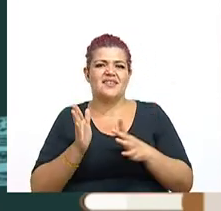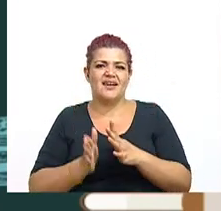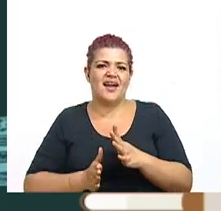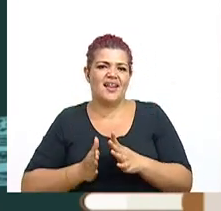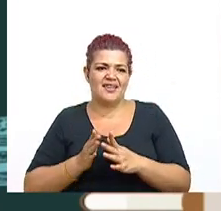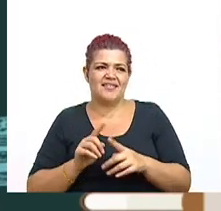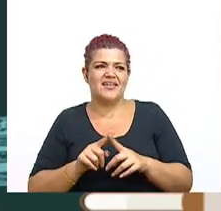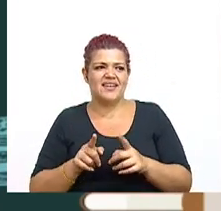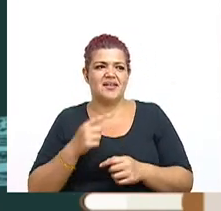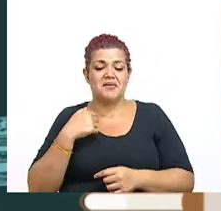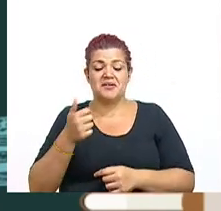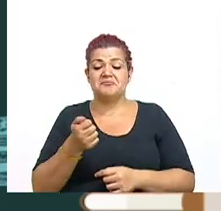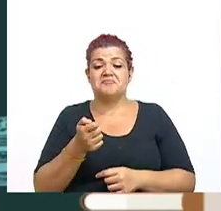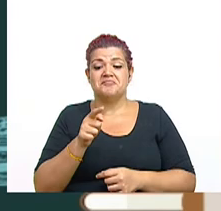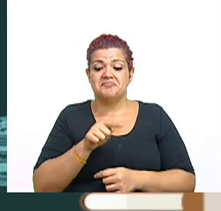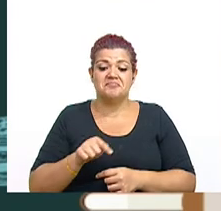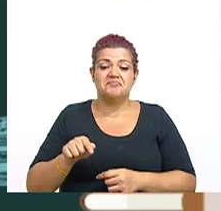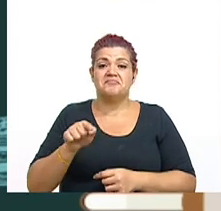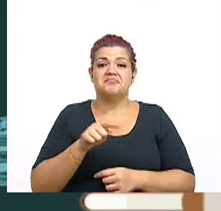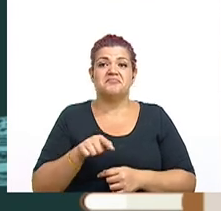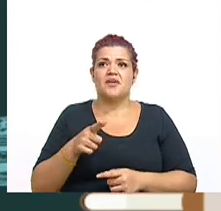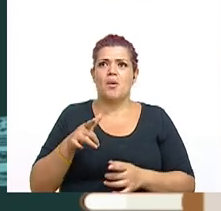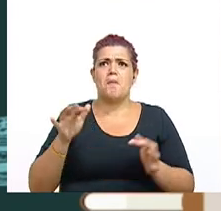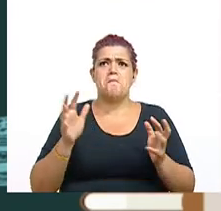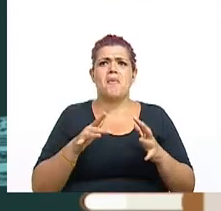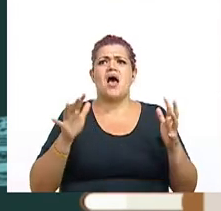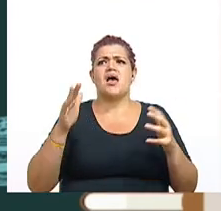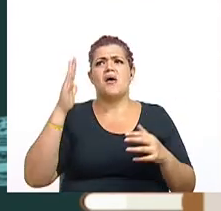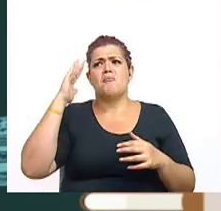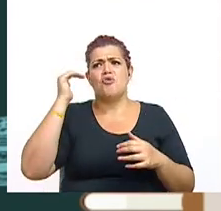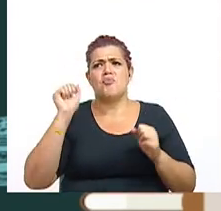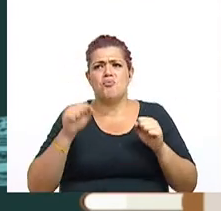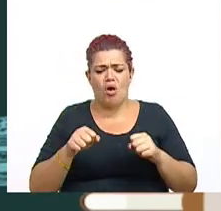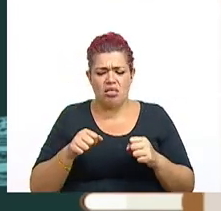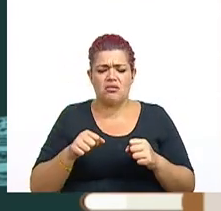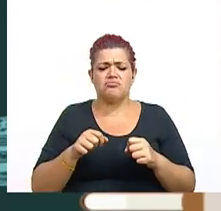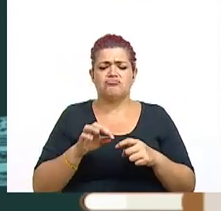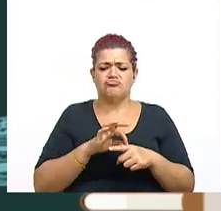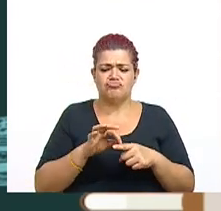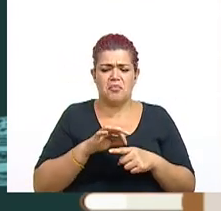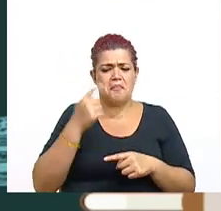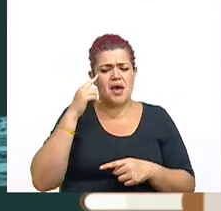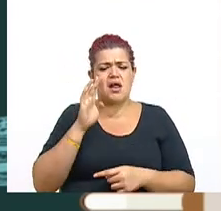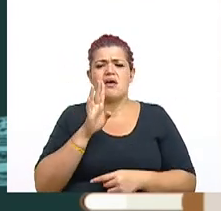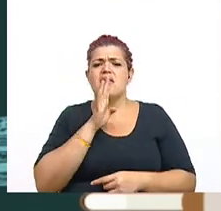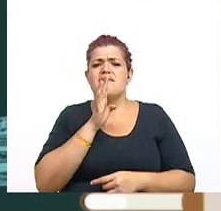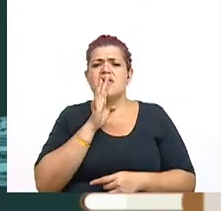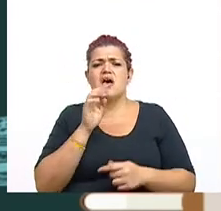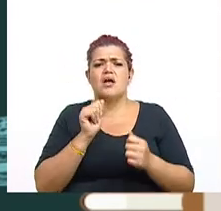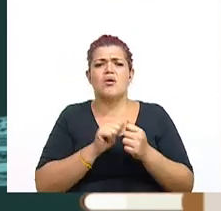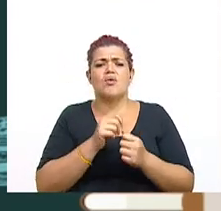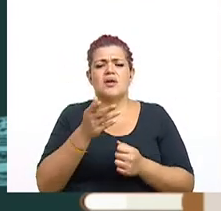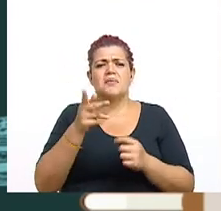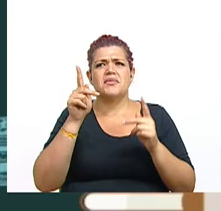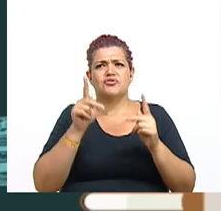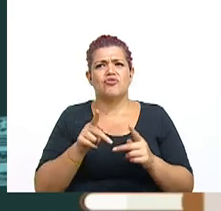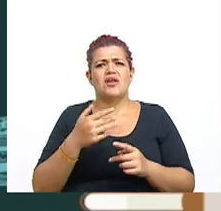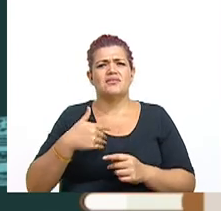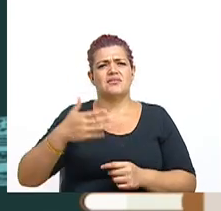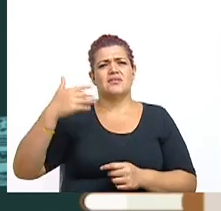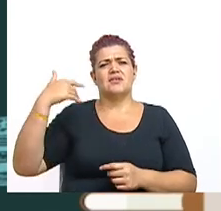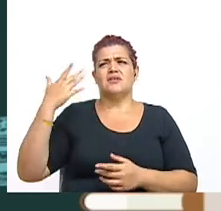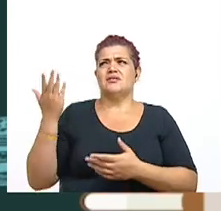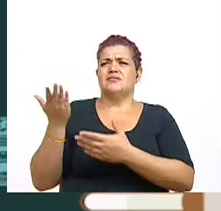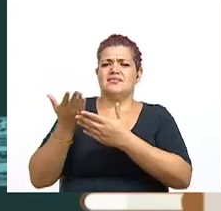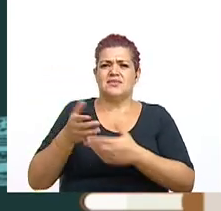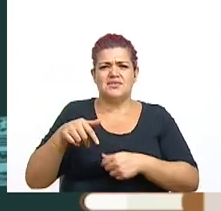teléfono que me traje por aquí, digo yo que es mágico porque puede funcionar para que podamos hablar con ese tipo de personas que nos dieron tanto a